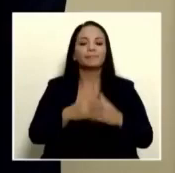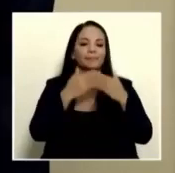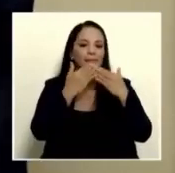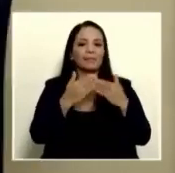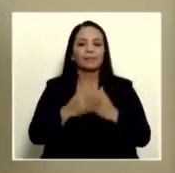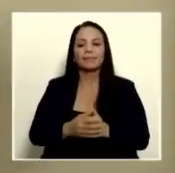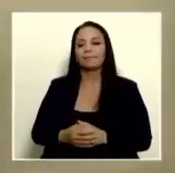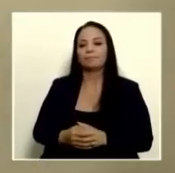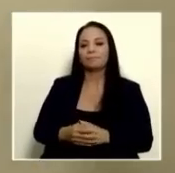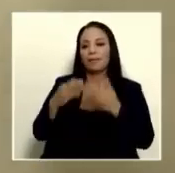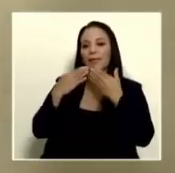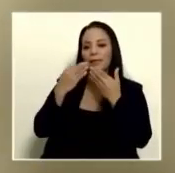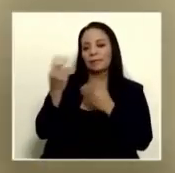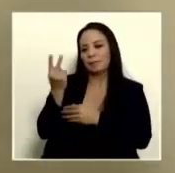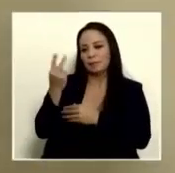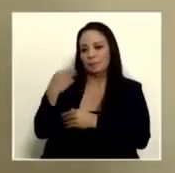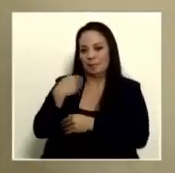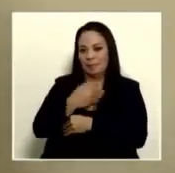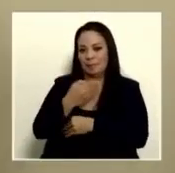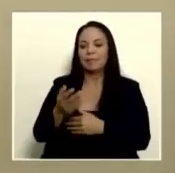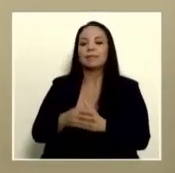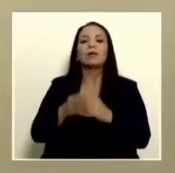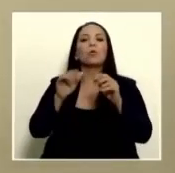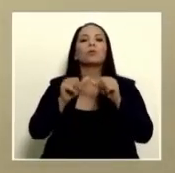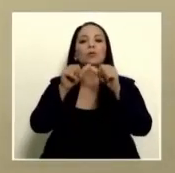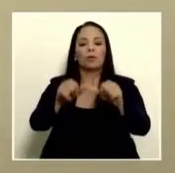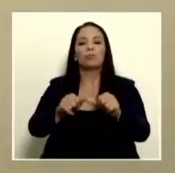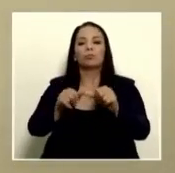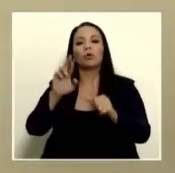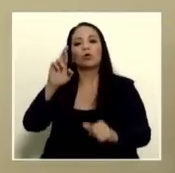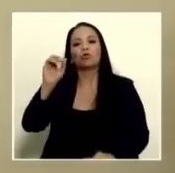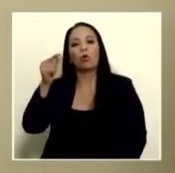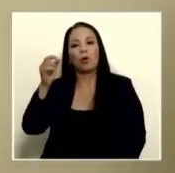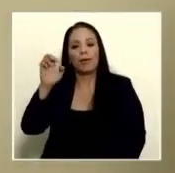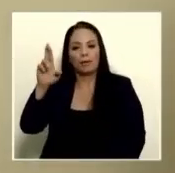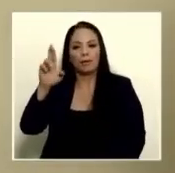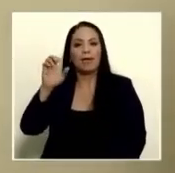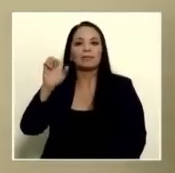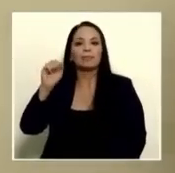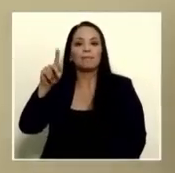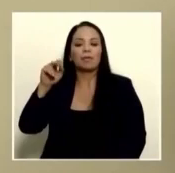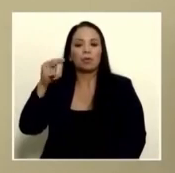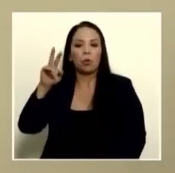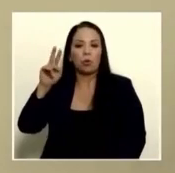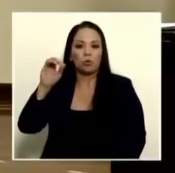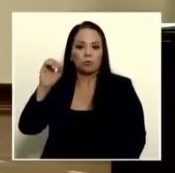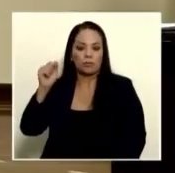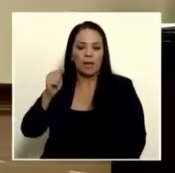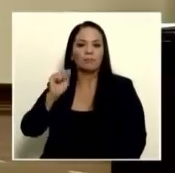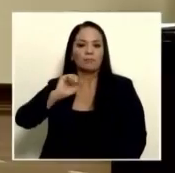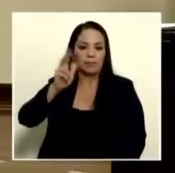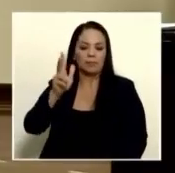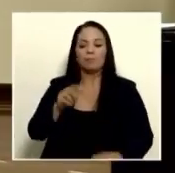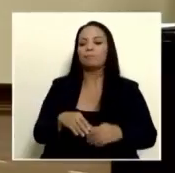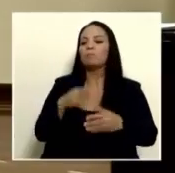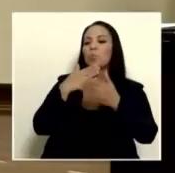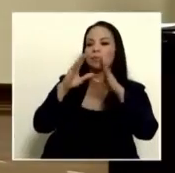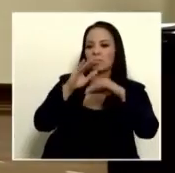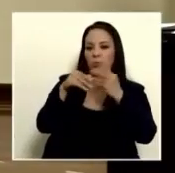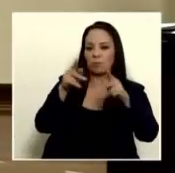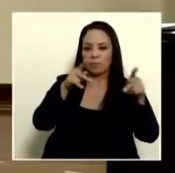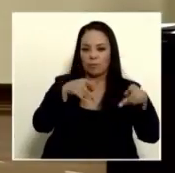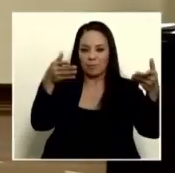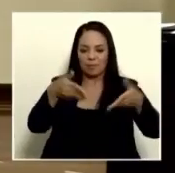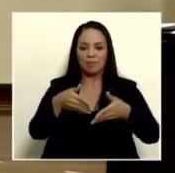muchas gracias a las señoras ministras ahora continuamos con Roger Espinosa del SINAR buenas tardes a todos los presentes